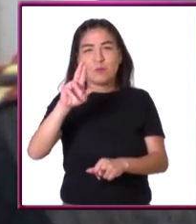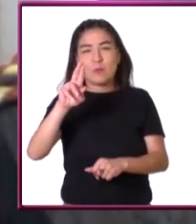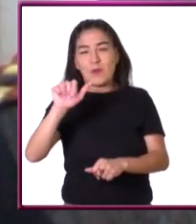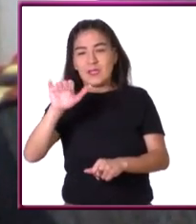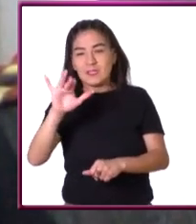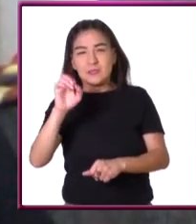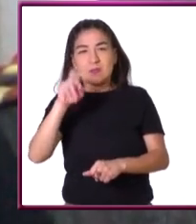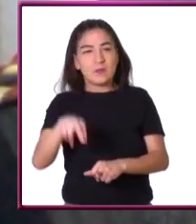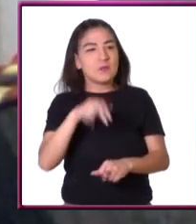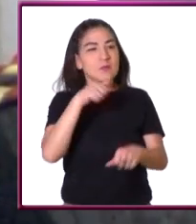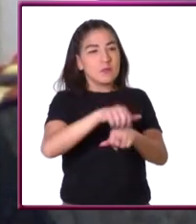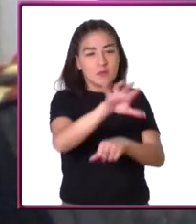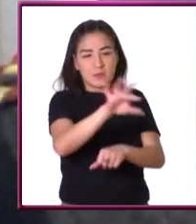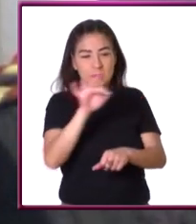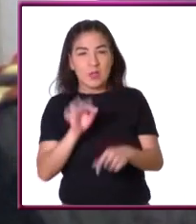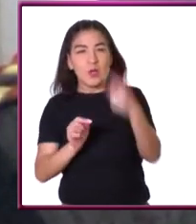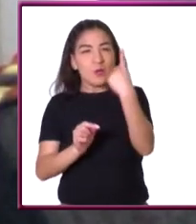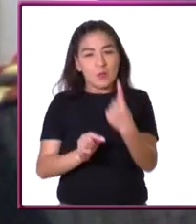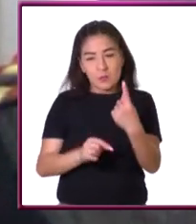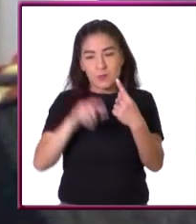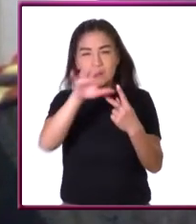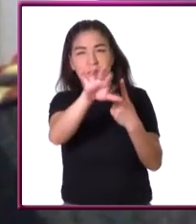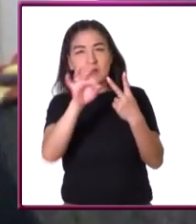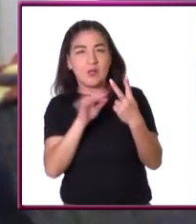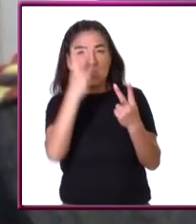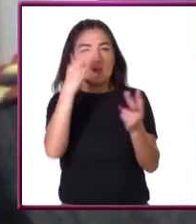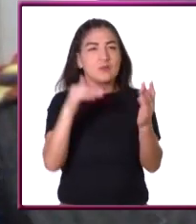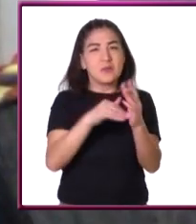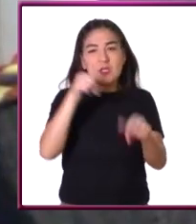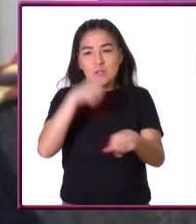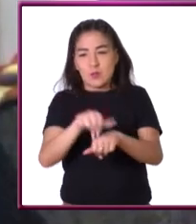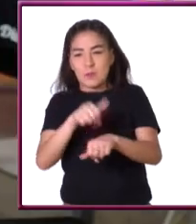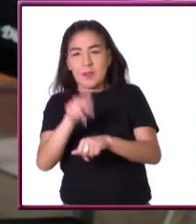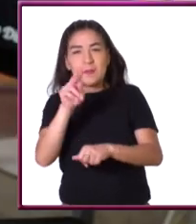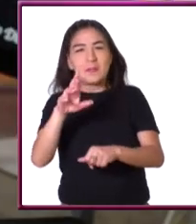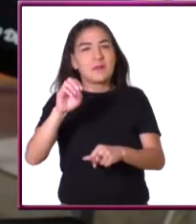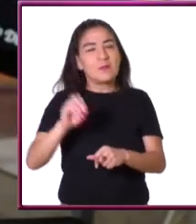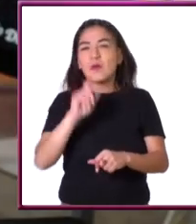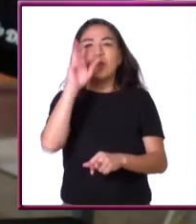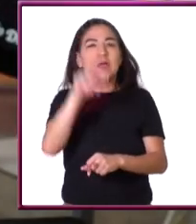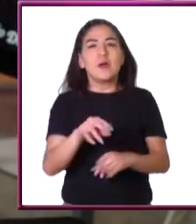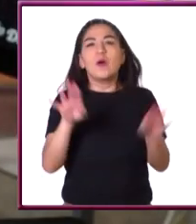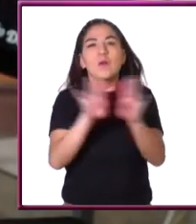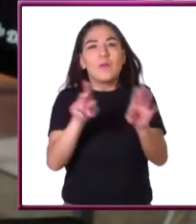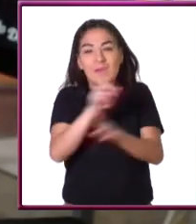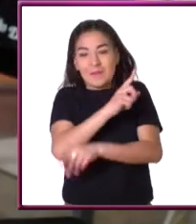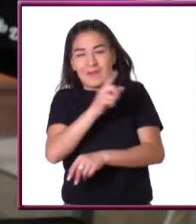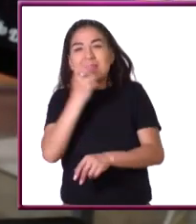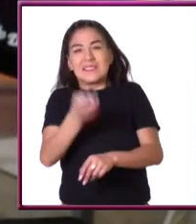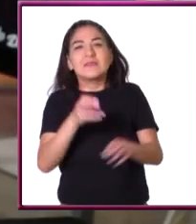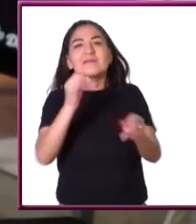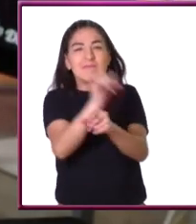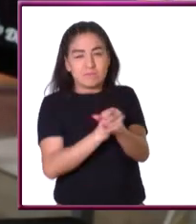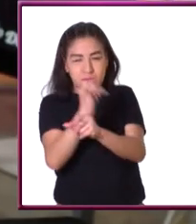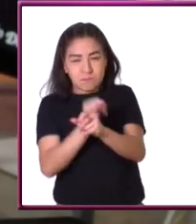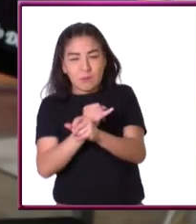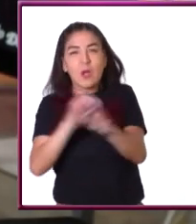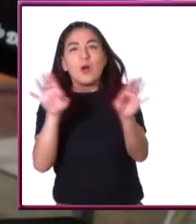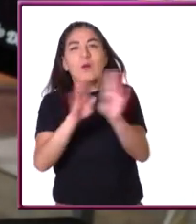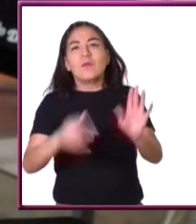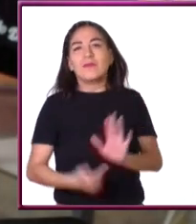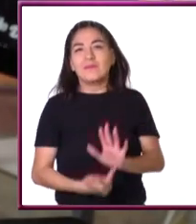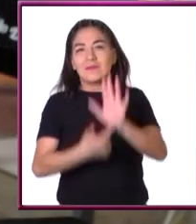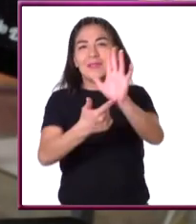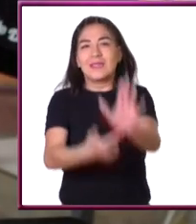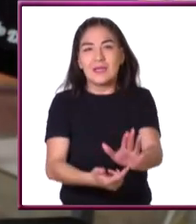encuentro el número 5 del número primo o número 2000 del número primo. Más bien es lo que se está tratando de demostrar. Si hay una